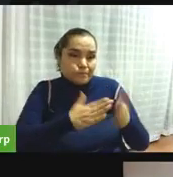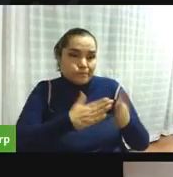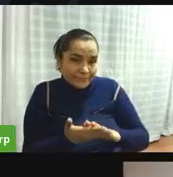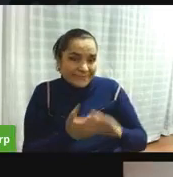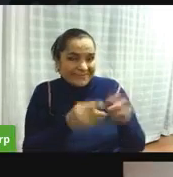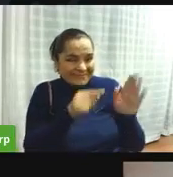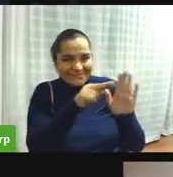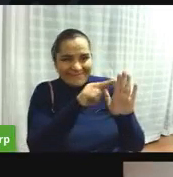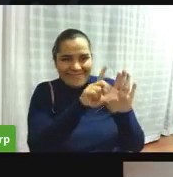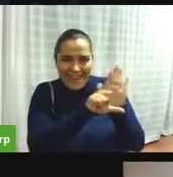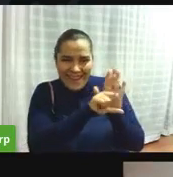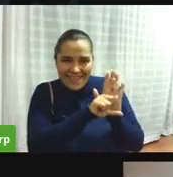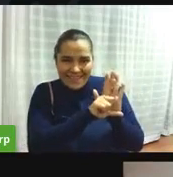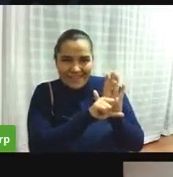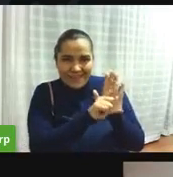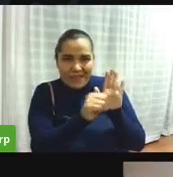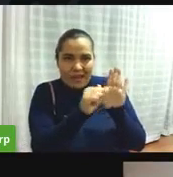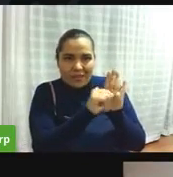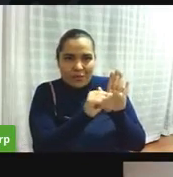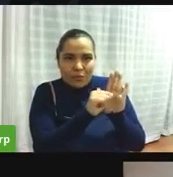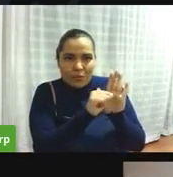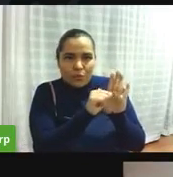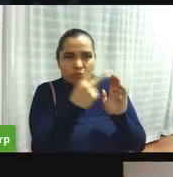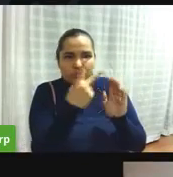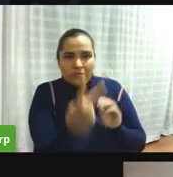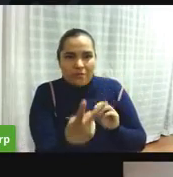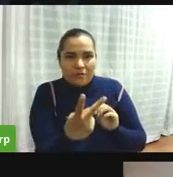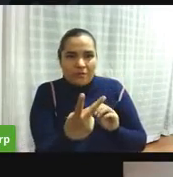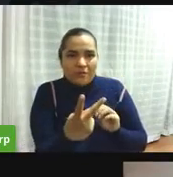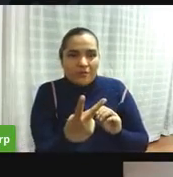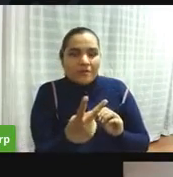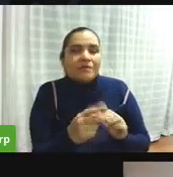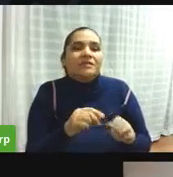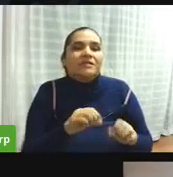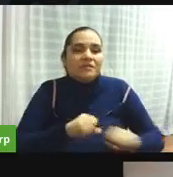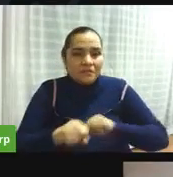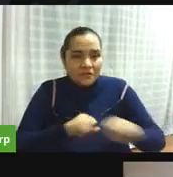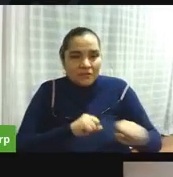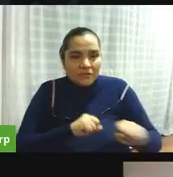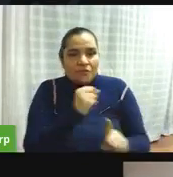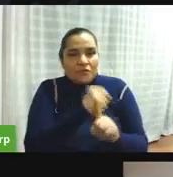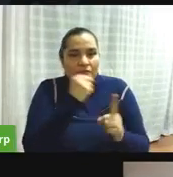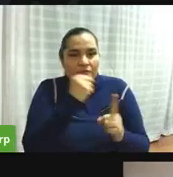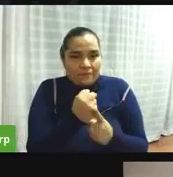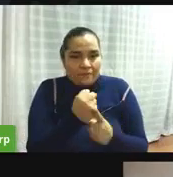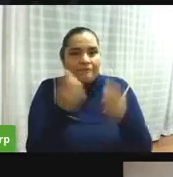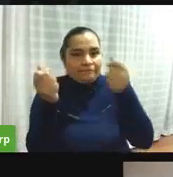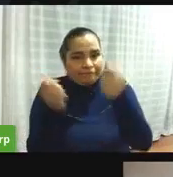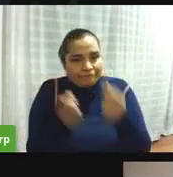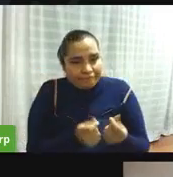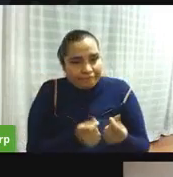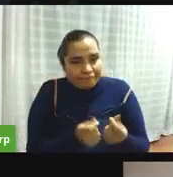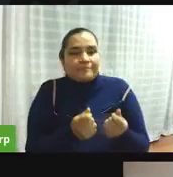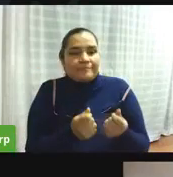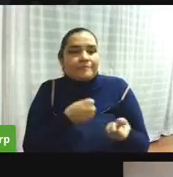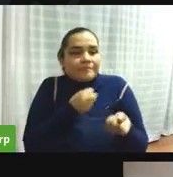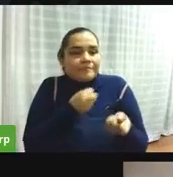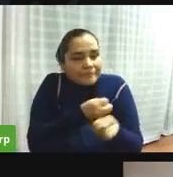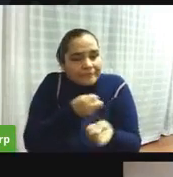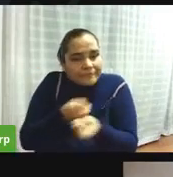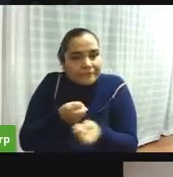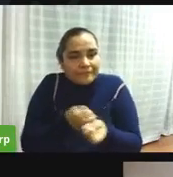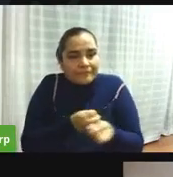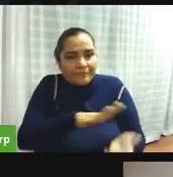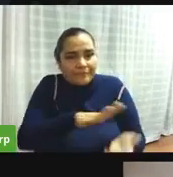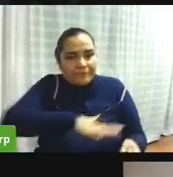son el conjunto de procesos sociales políticos económicos que trabajan en pro del desarrollo y bienestar de la comunidad las juntas tienen que ser eso